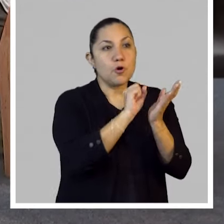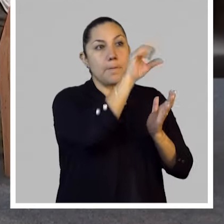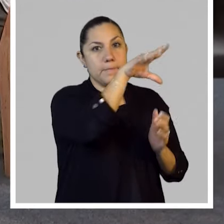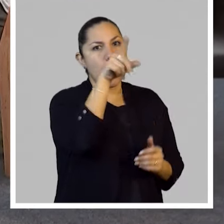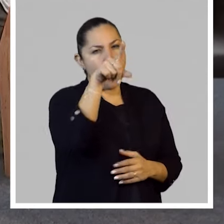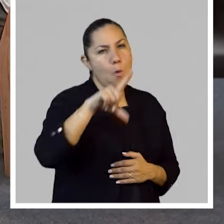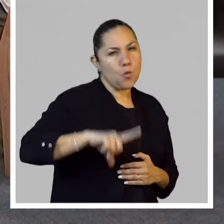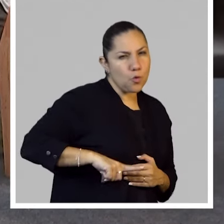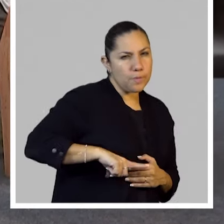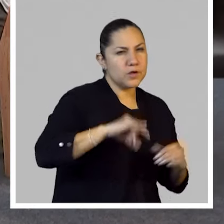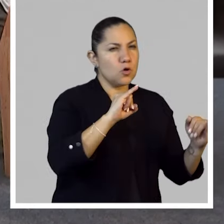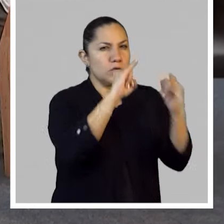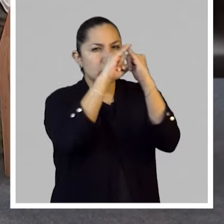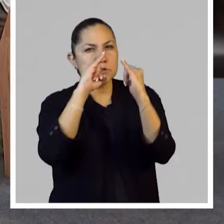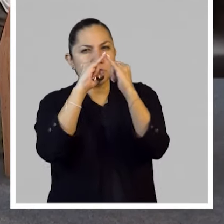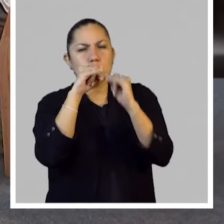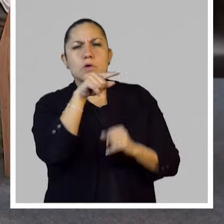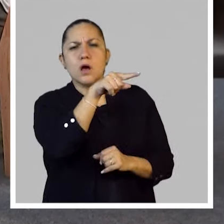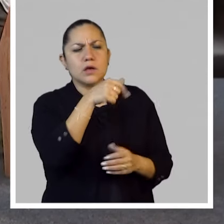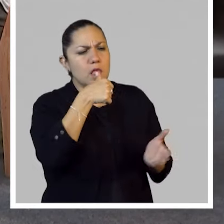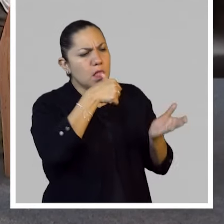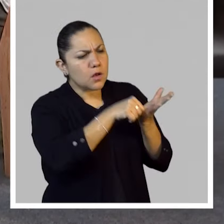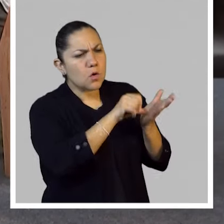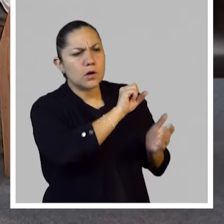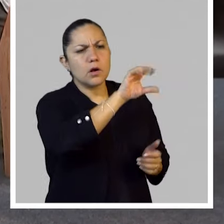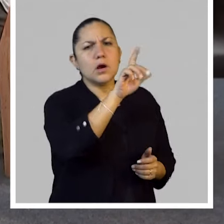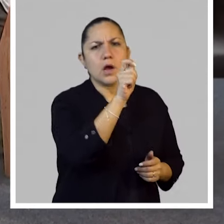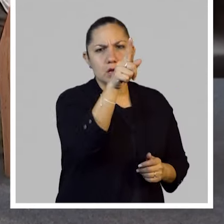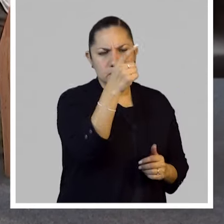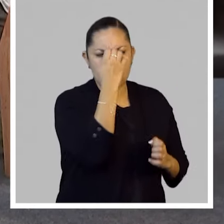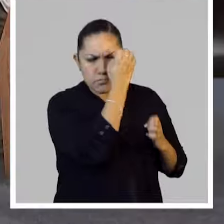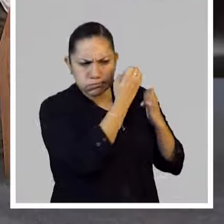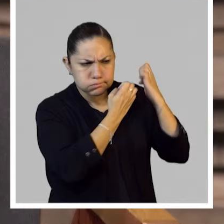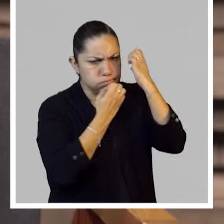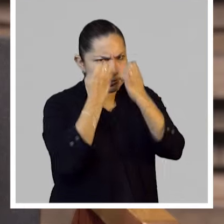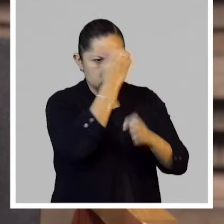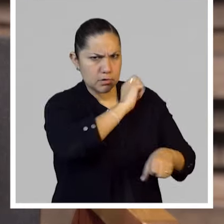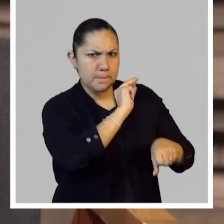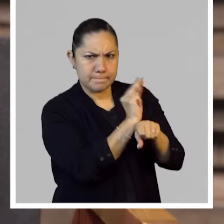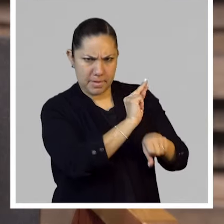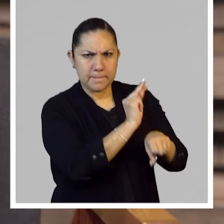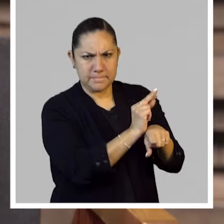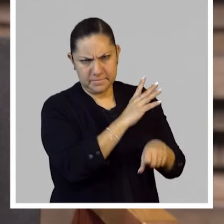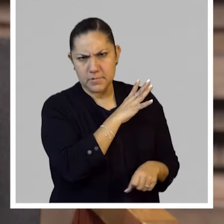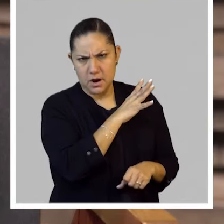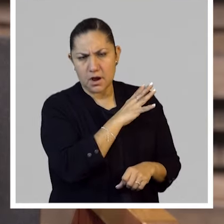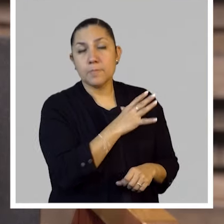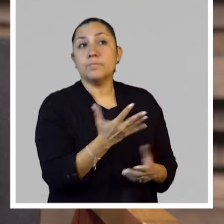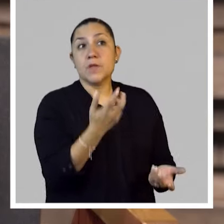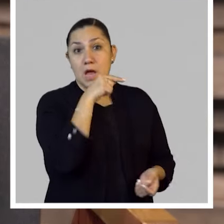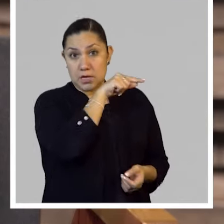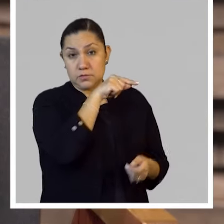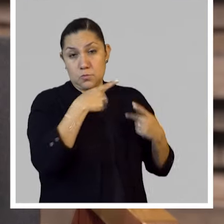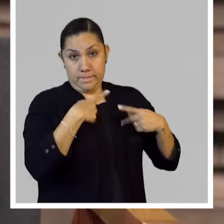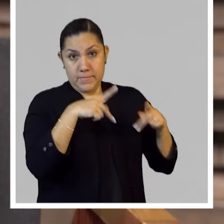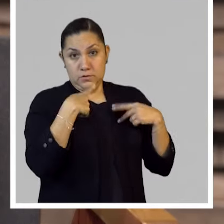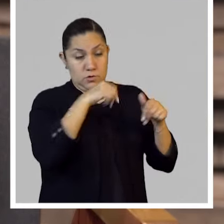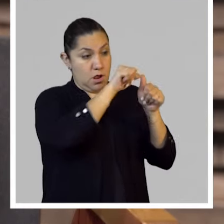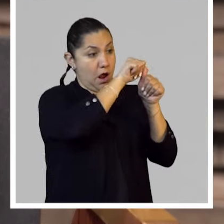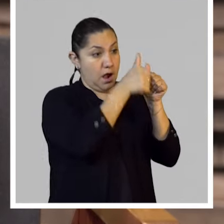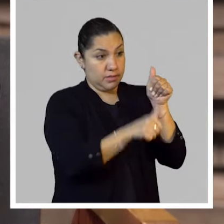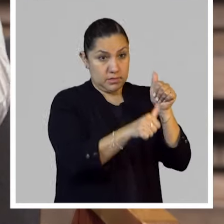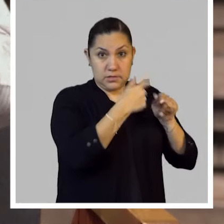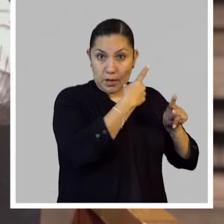supervisando estos mensajes que circulan por el sistema postal y lo que hacen muchos artistas que participan en este